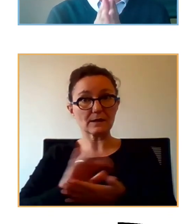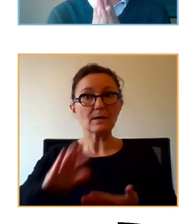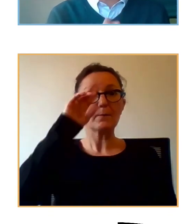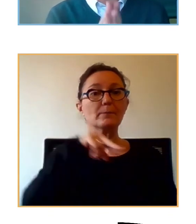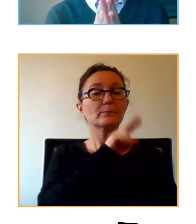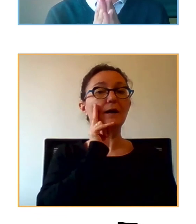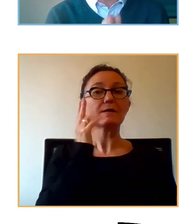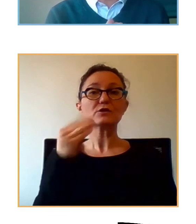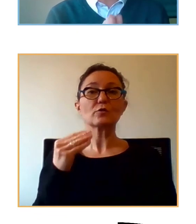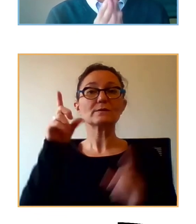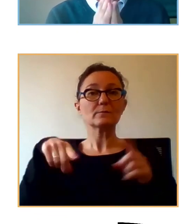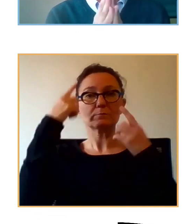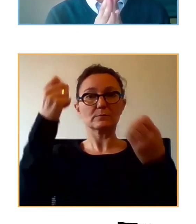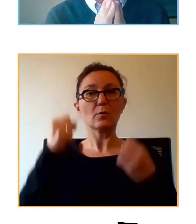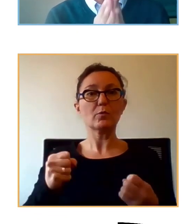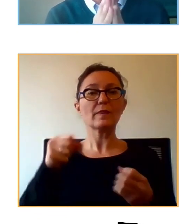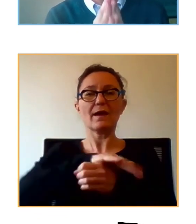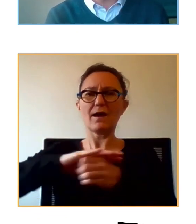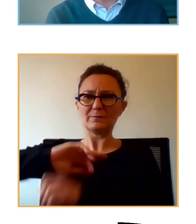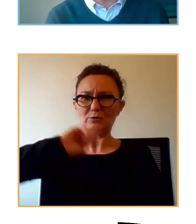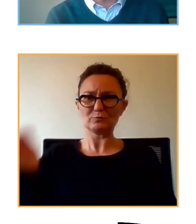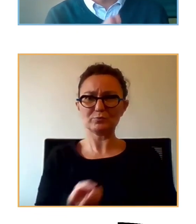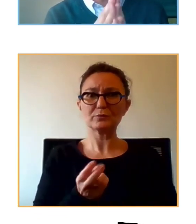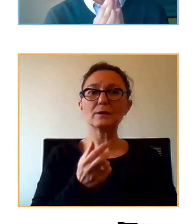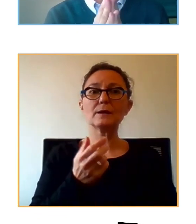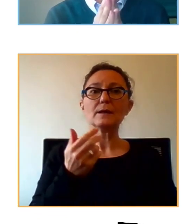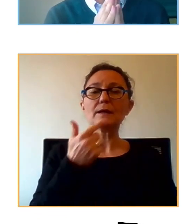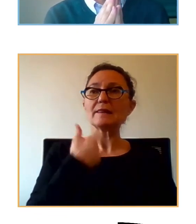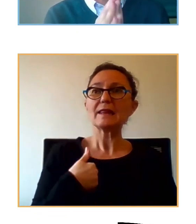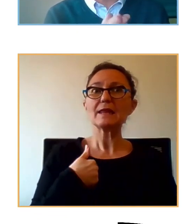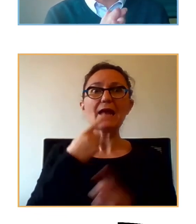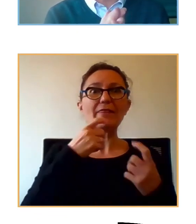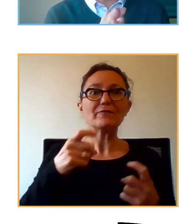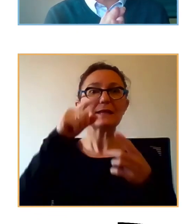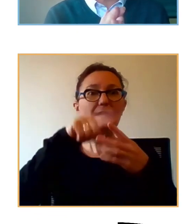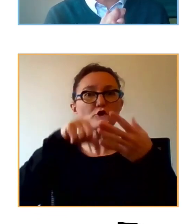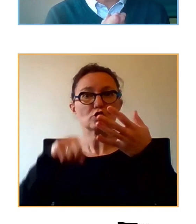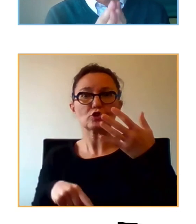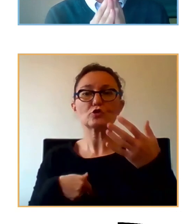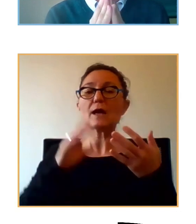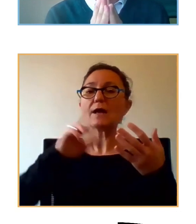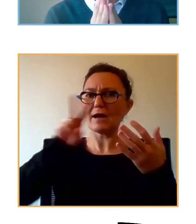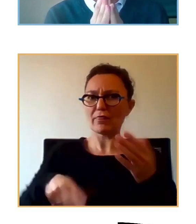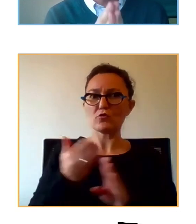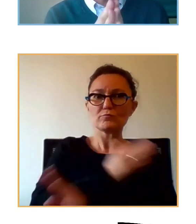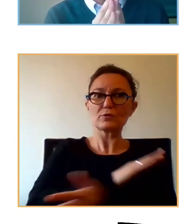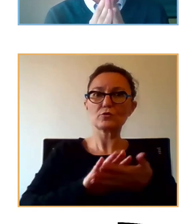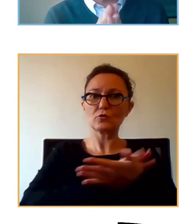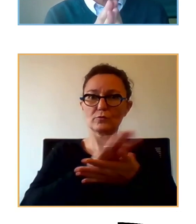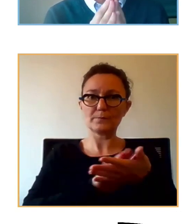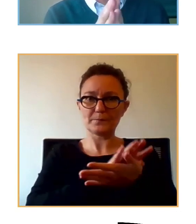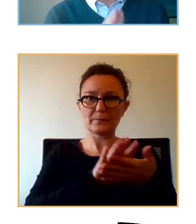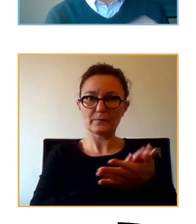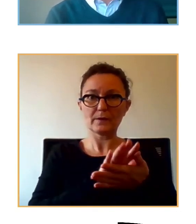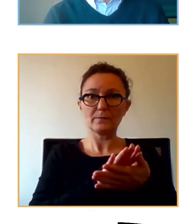jóvenes y expertos de distintas disciplinas nos hablaron qué es lo que hacía falta. Eso tiene mucha relación con lo que han hablado los compañeros. Hace falta que los jóvenes y